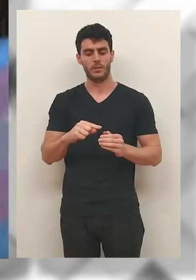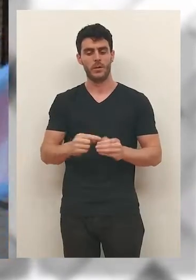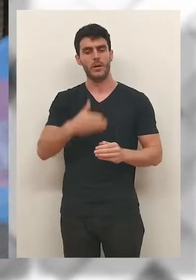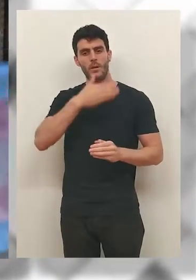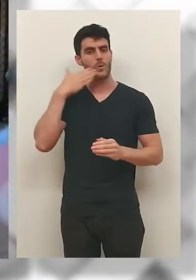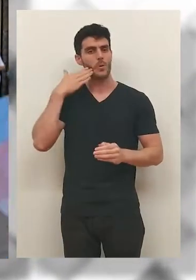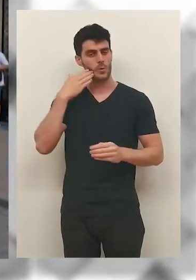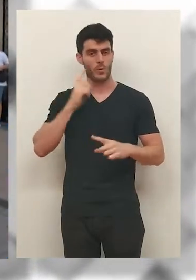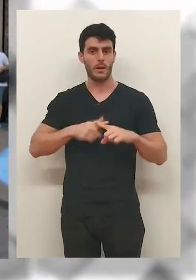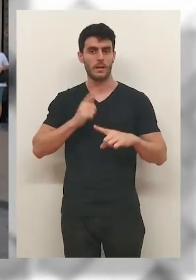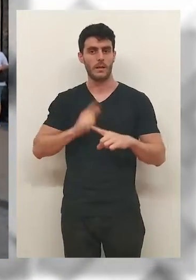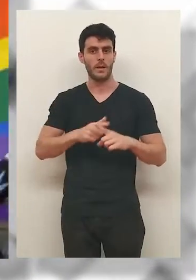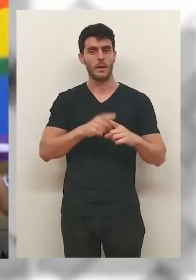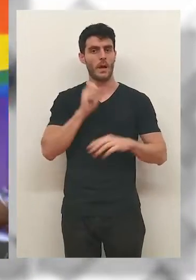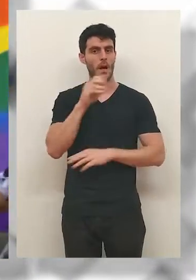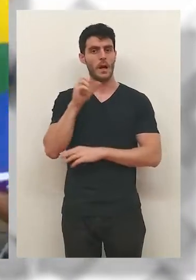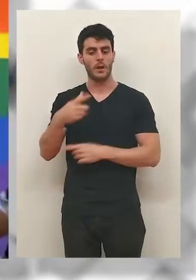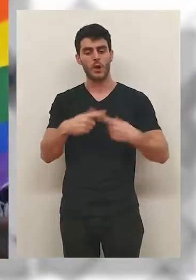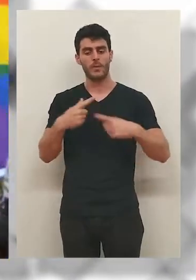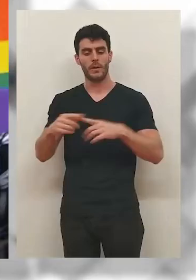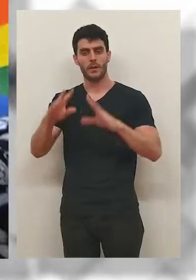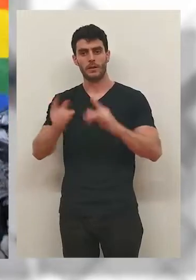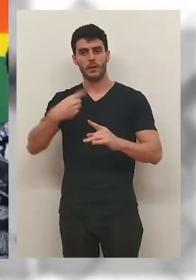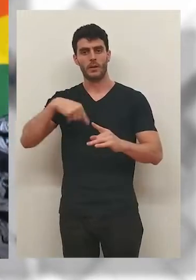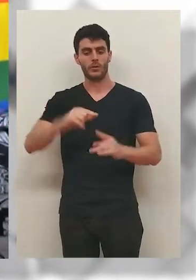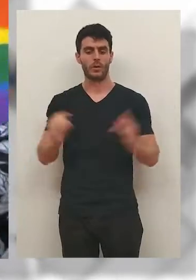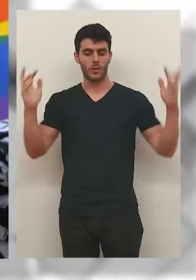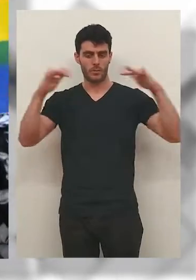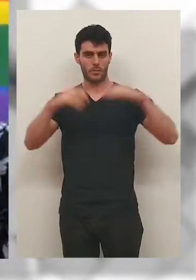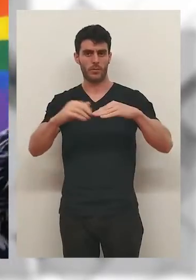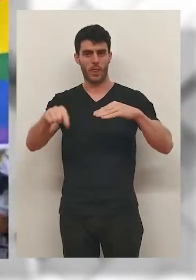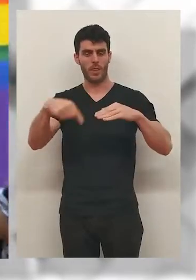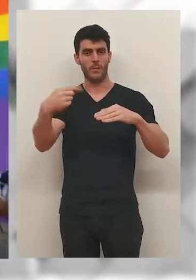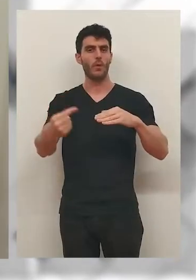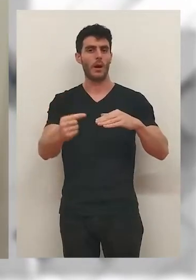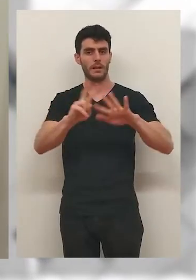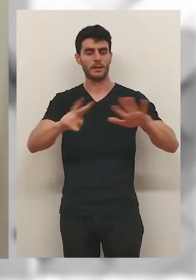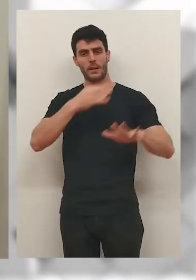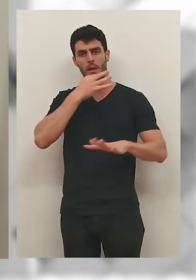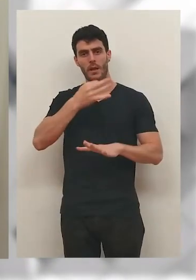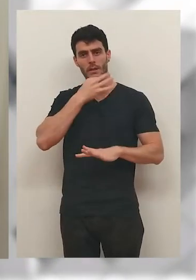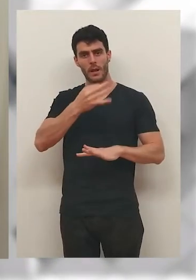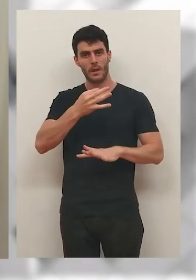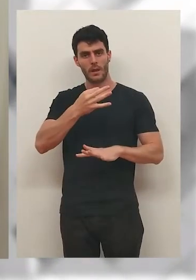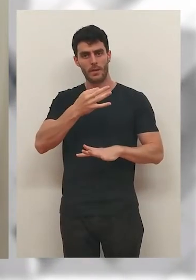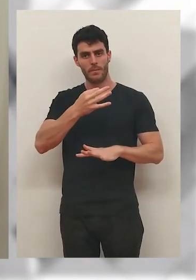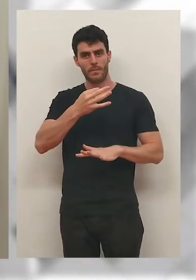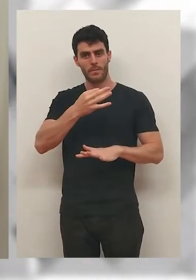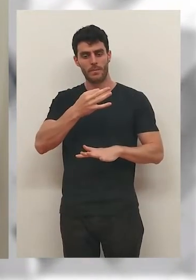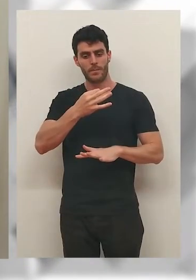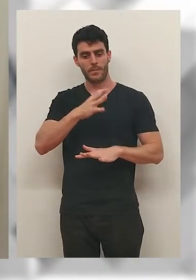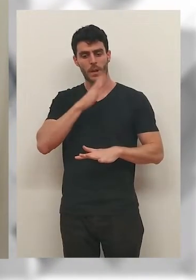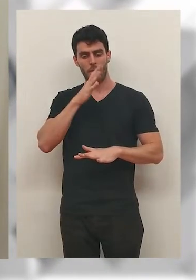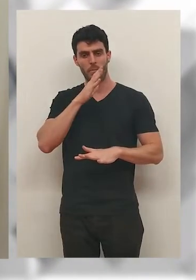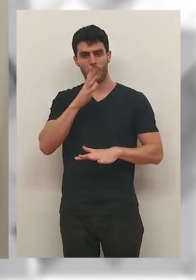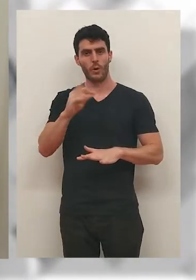vamos a conmemorar el orgullo LGTB con diversos actos, pero también es un día donde nos vamos a concentrar posteriormente a las 7 de la